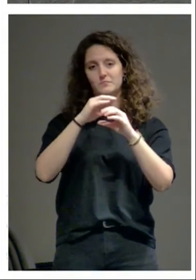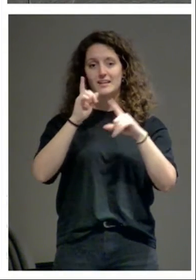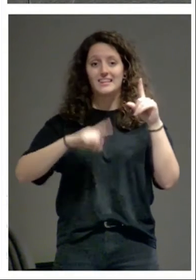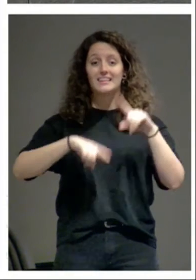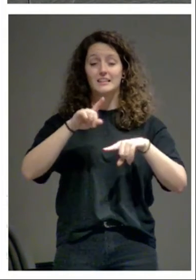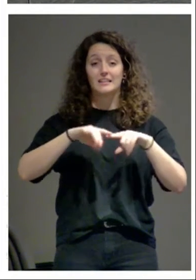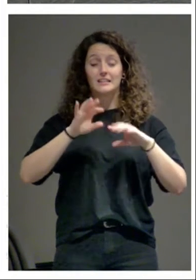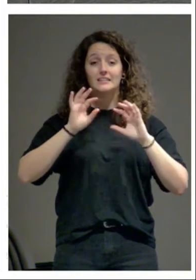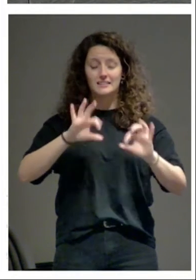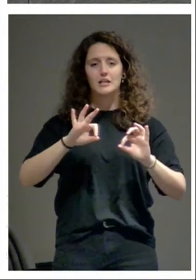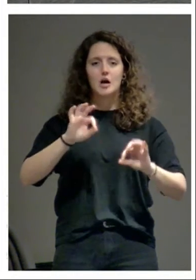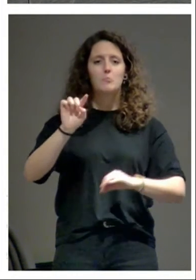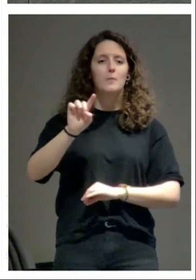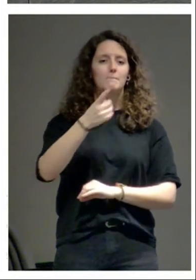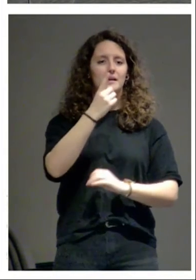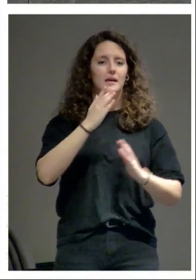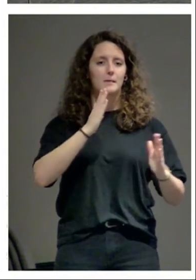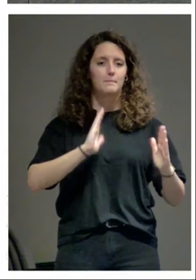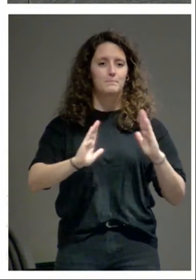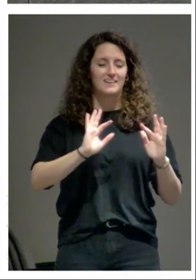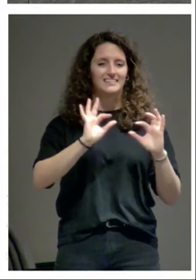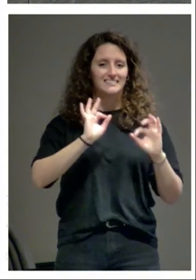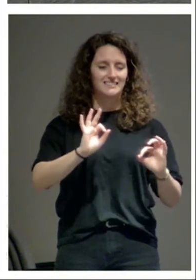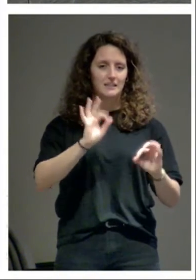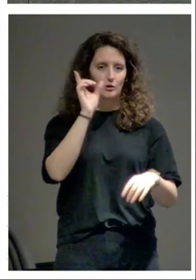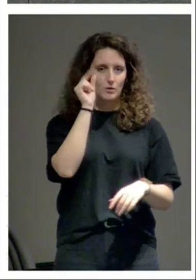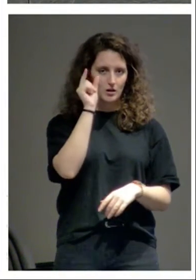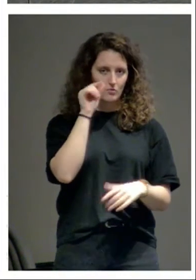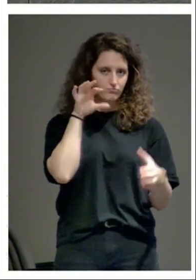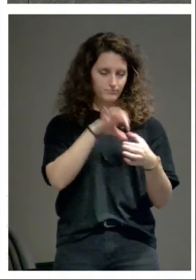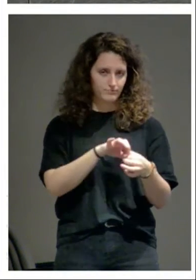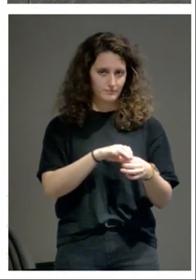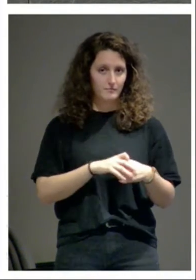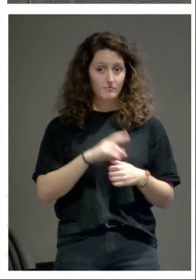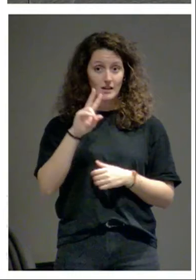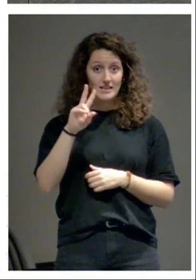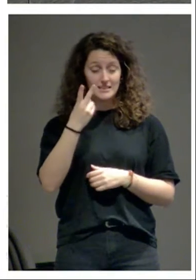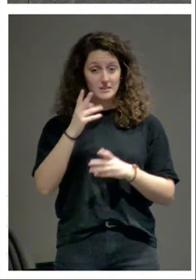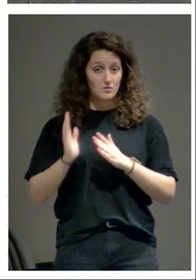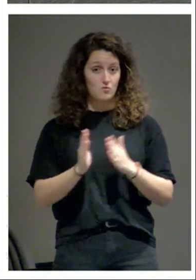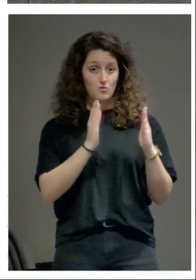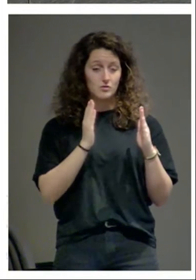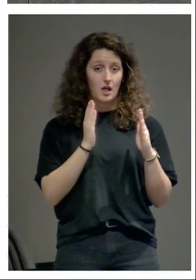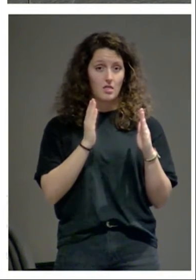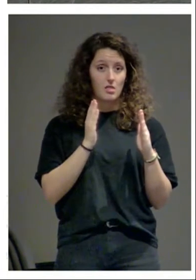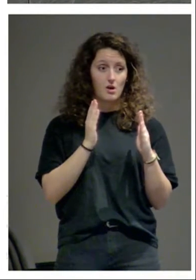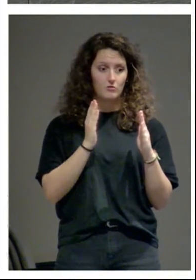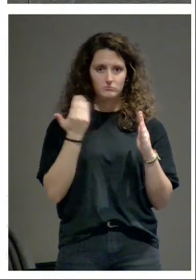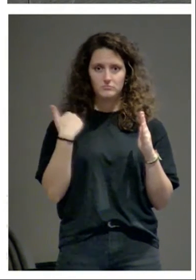corresponde al primer estadio del románico el segundo estadio ya con todas las